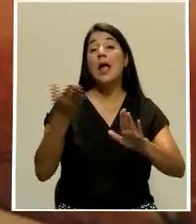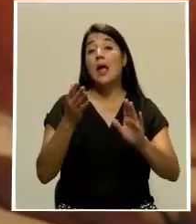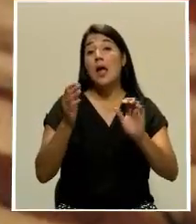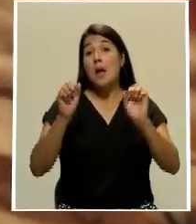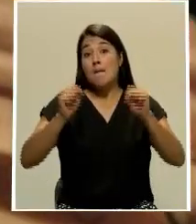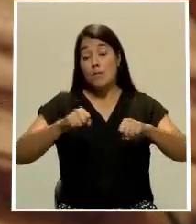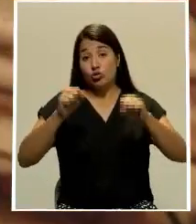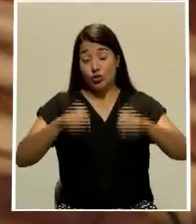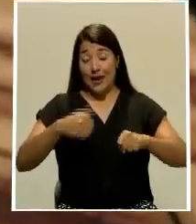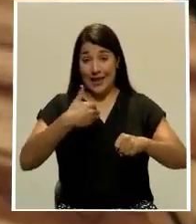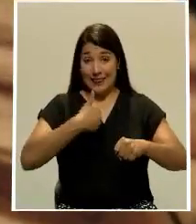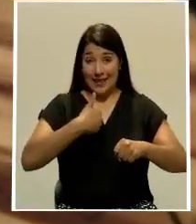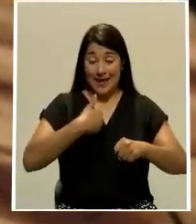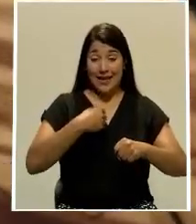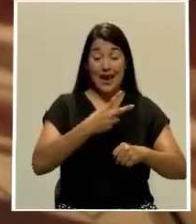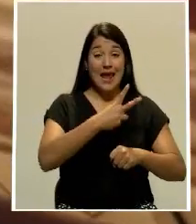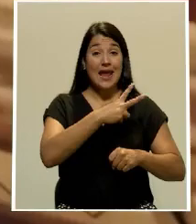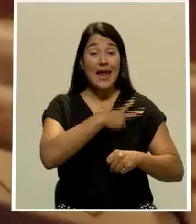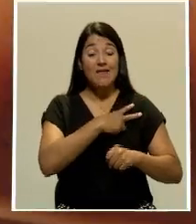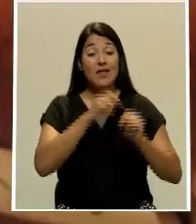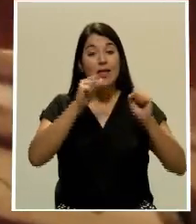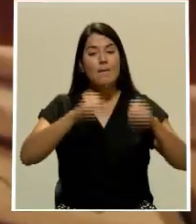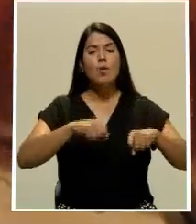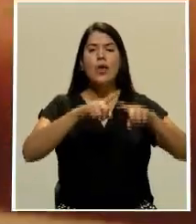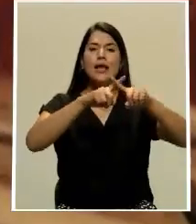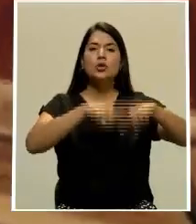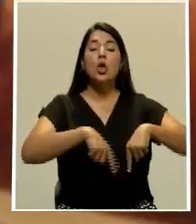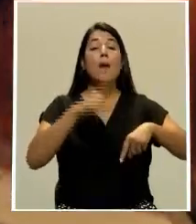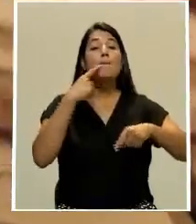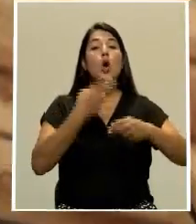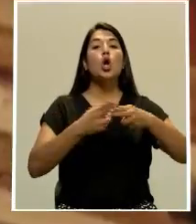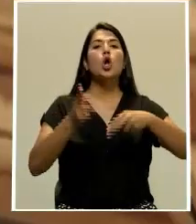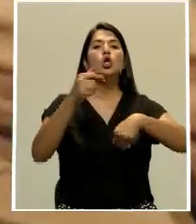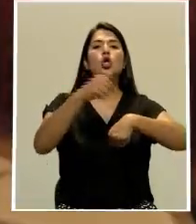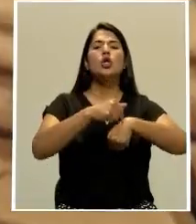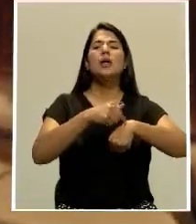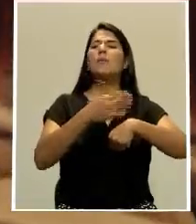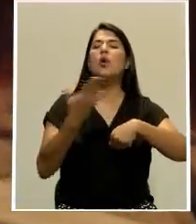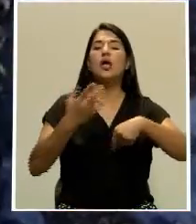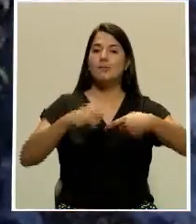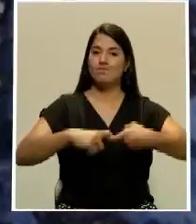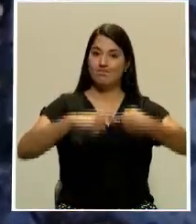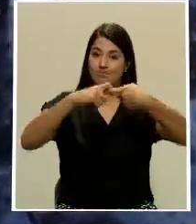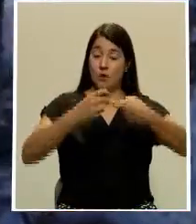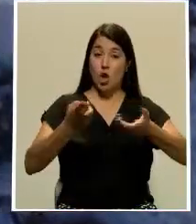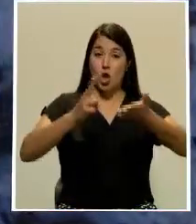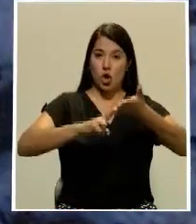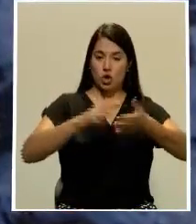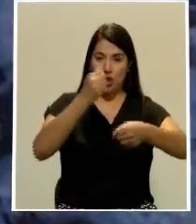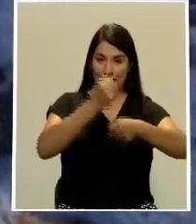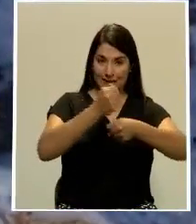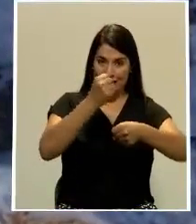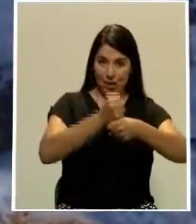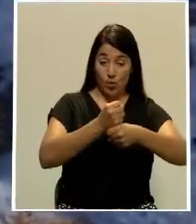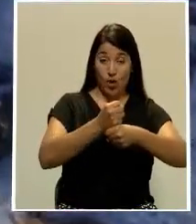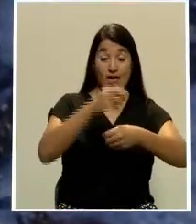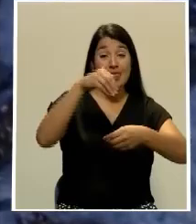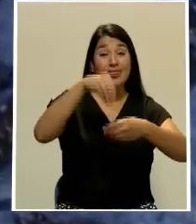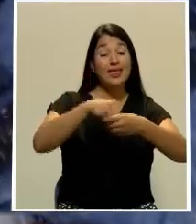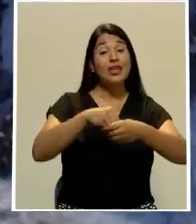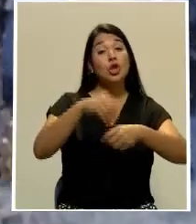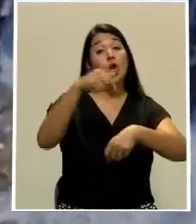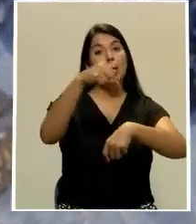tienen los empleadores de anular temporalmente la suspensión de contratos de trabajo dentro de los